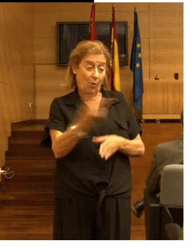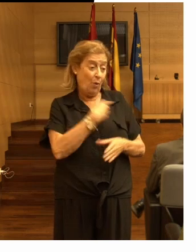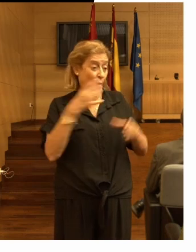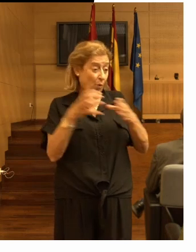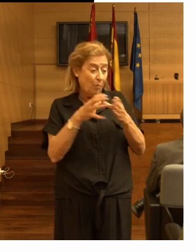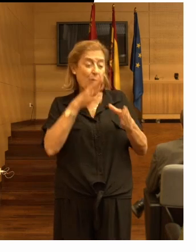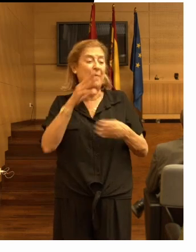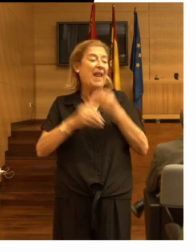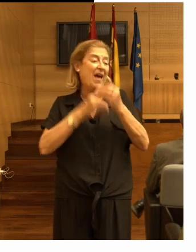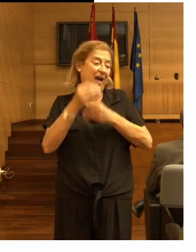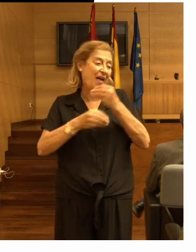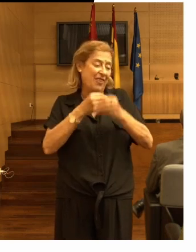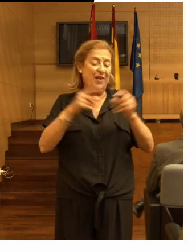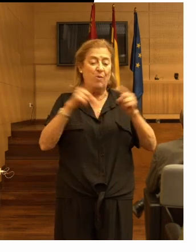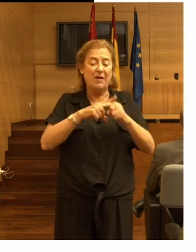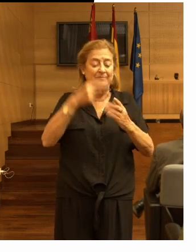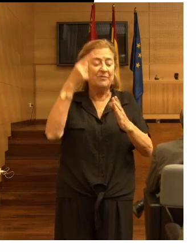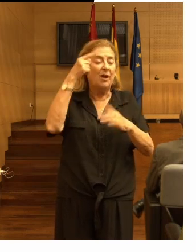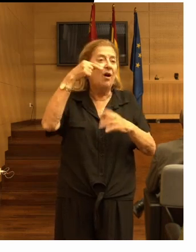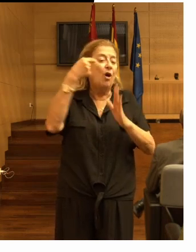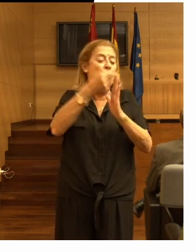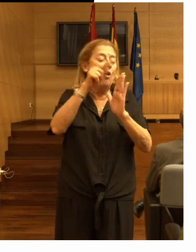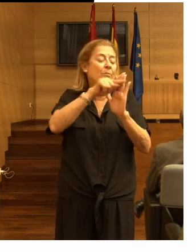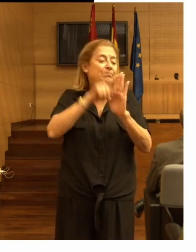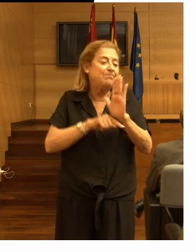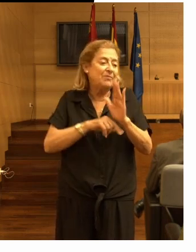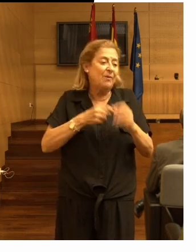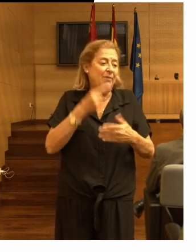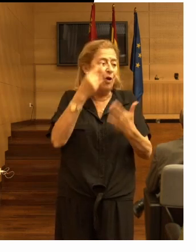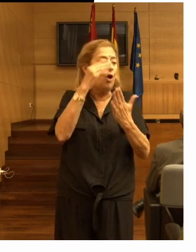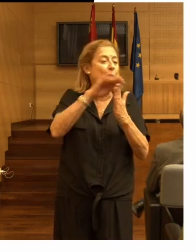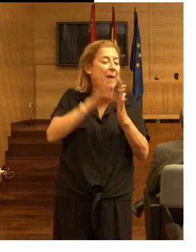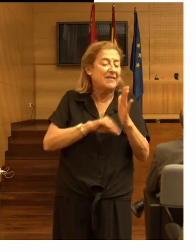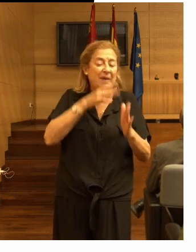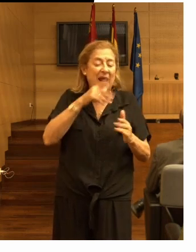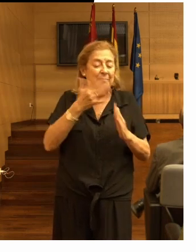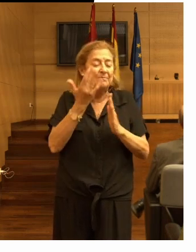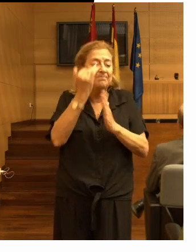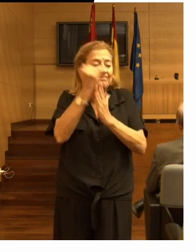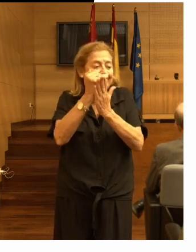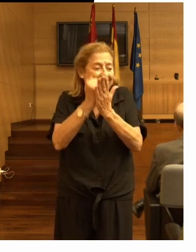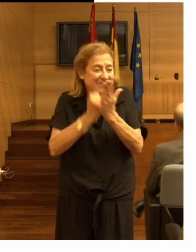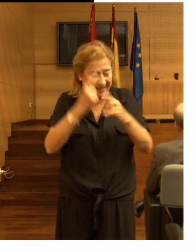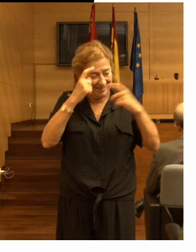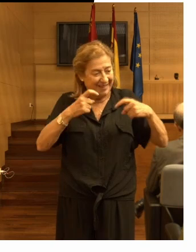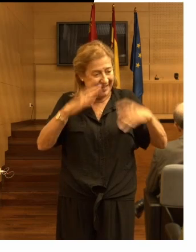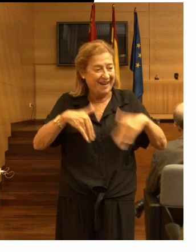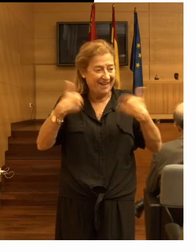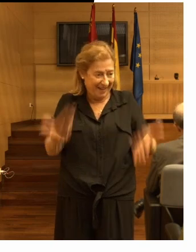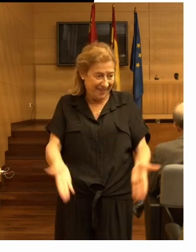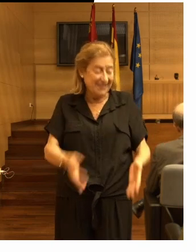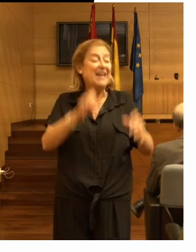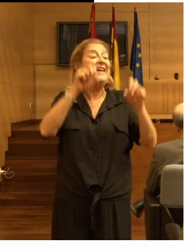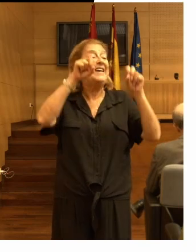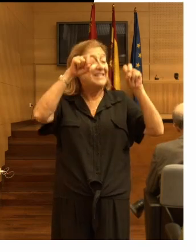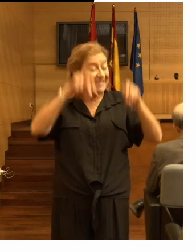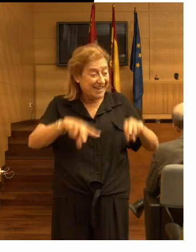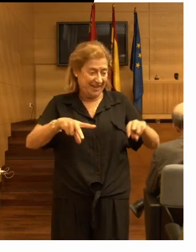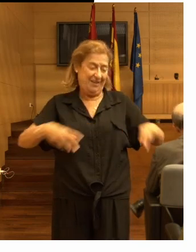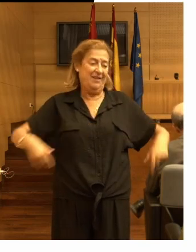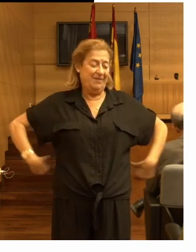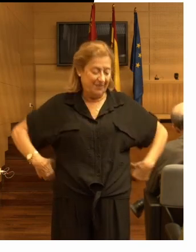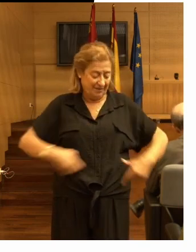hacer una serie de directrices para reducir las caídas sin contención física